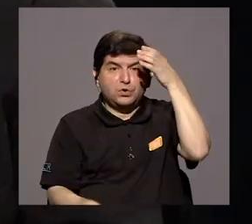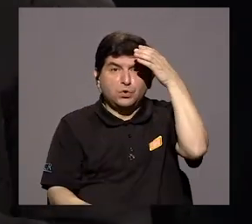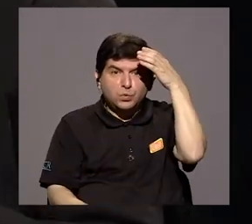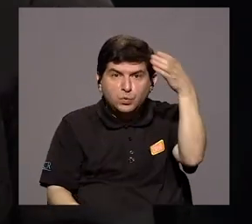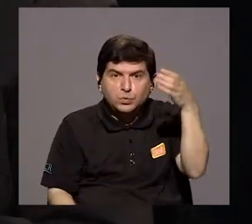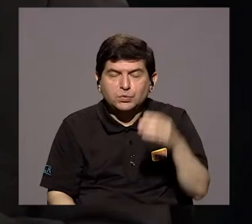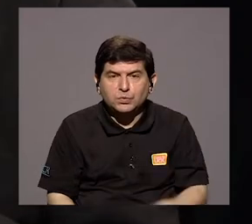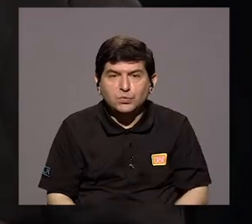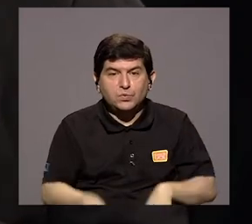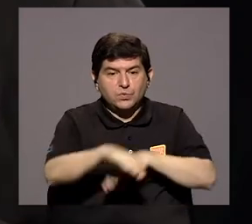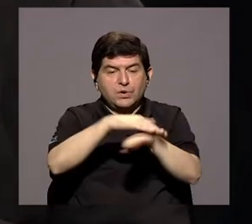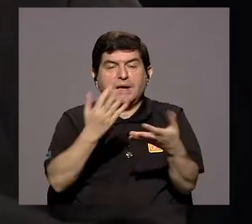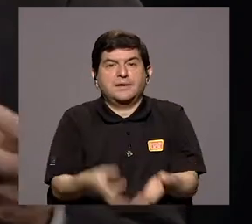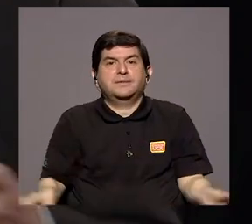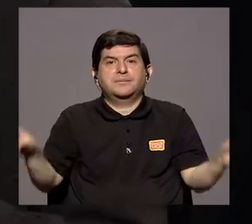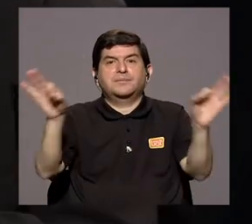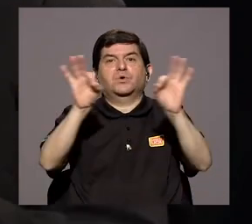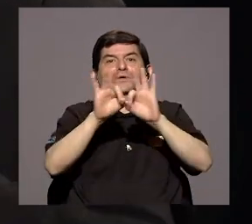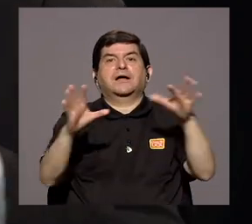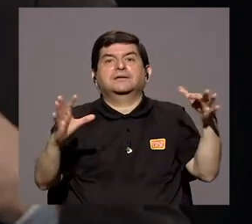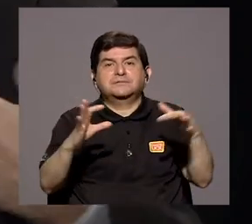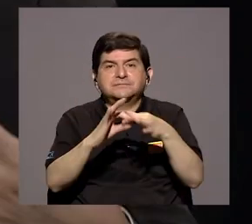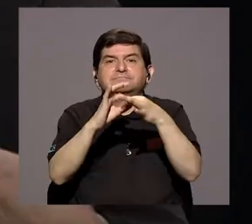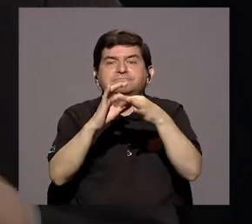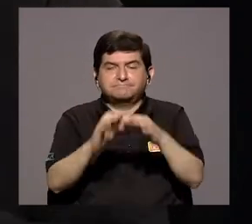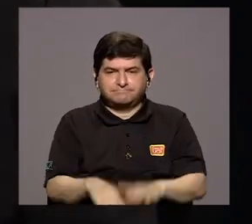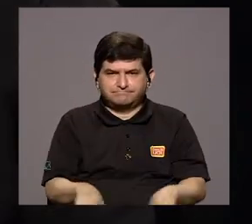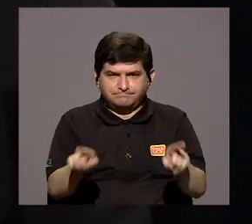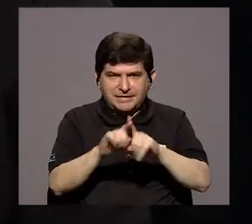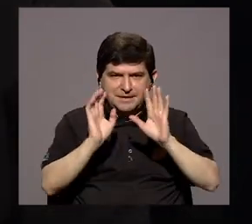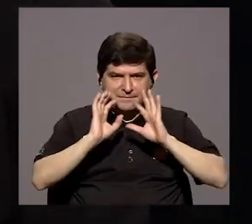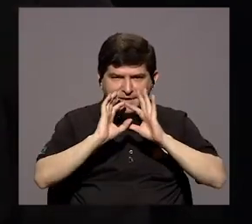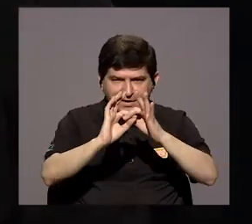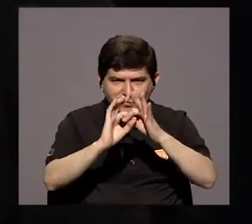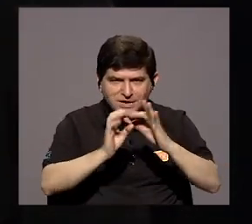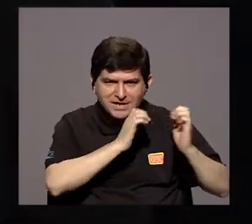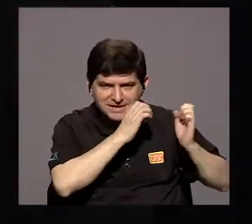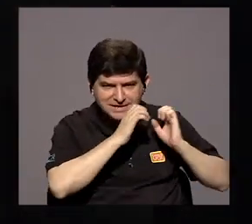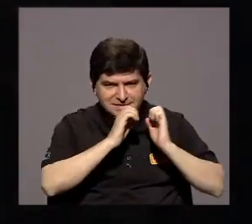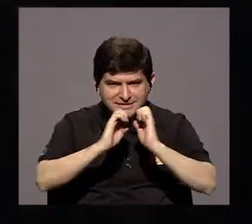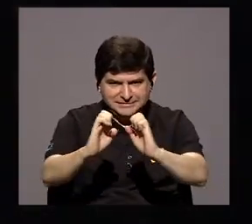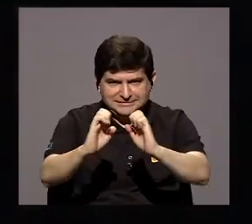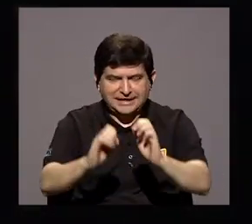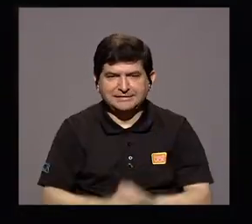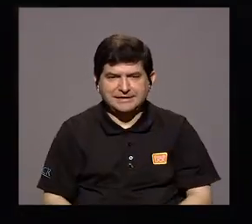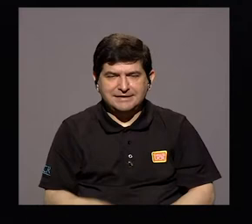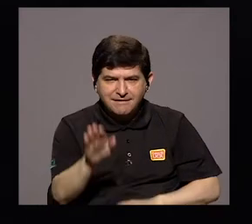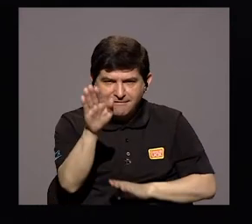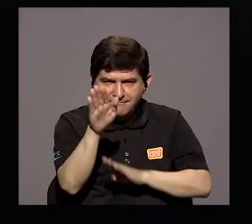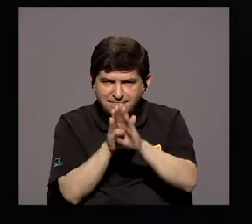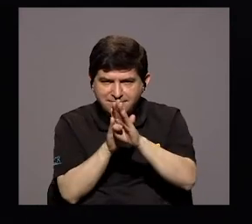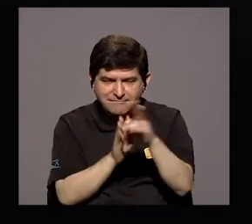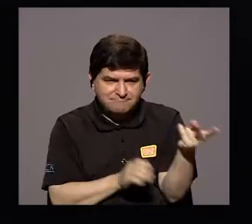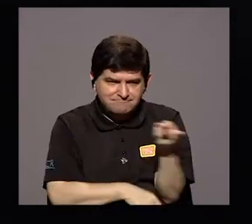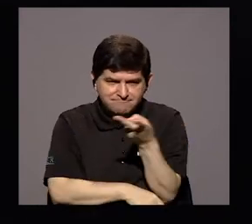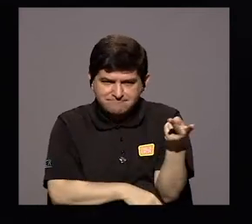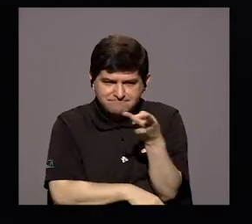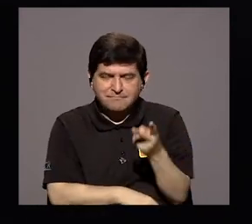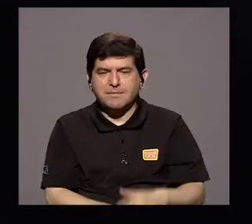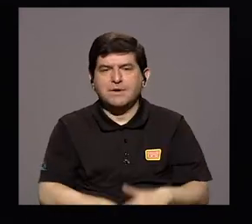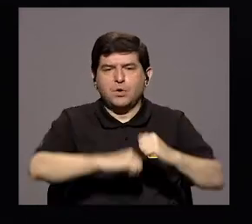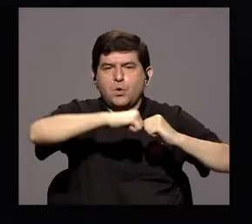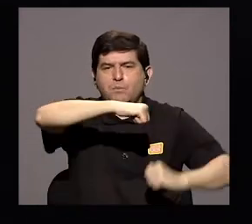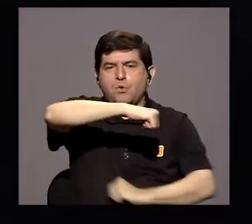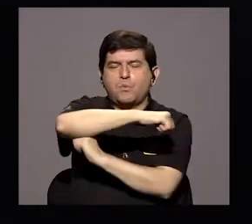pilar importante para eso, hemos también asociado esa estrategia de desarrollo conjunto como un puente de